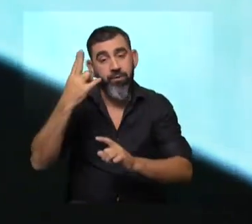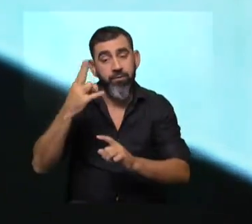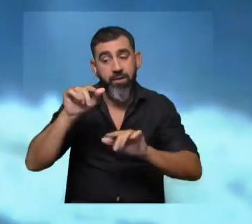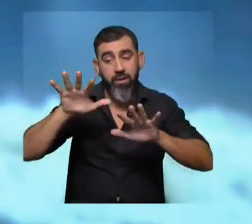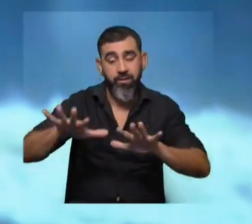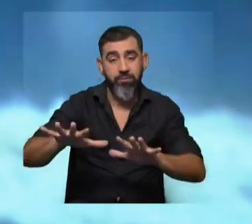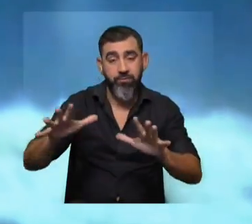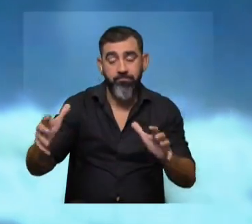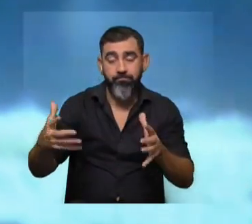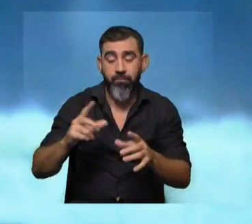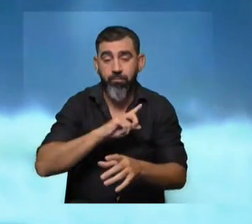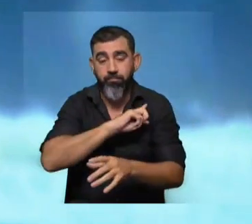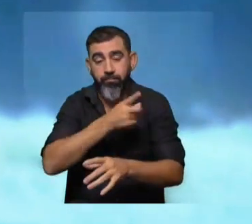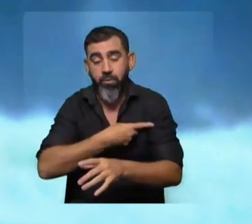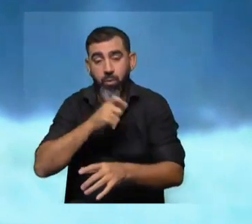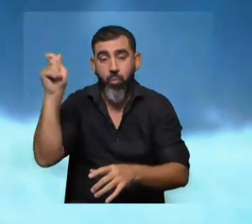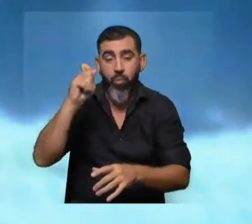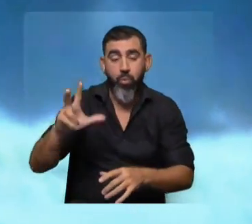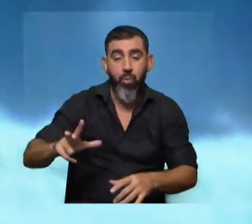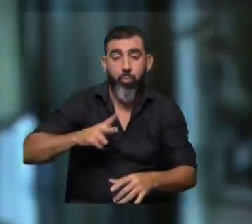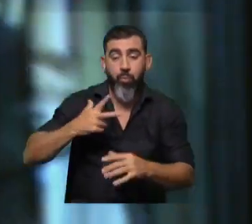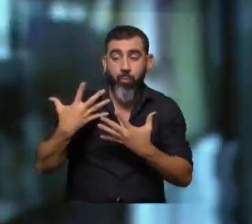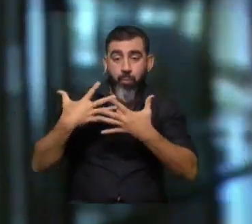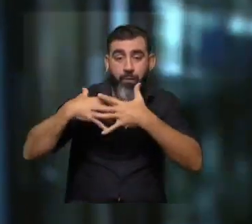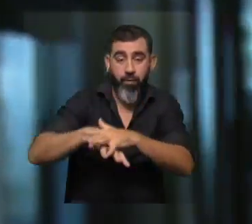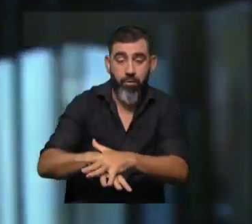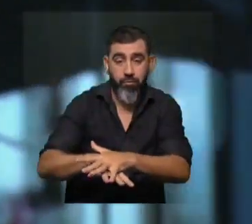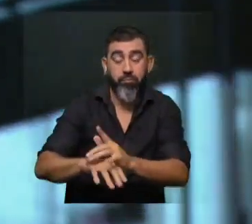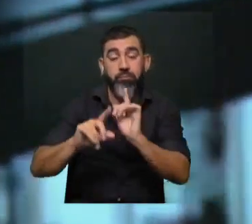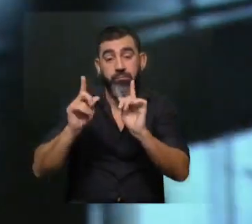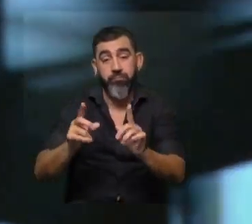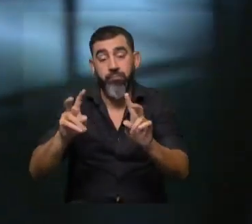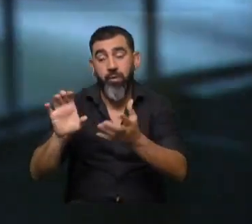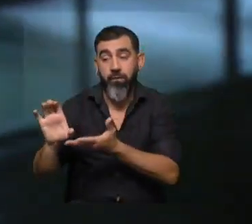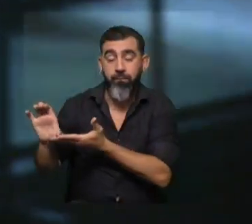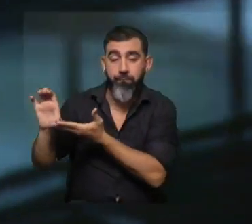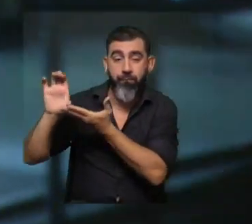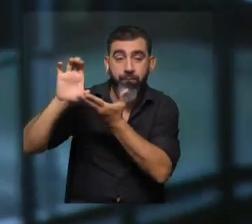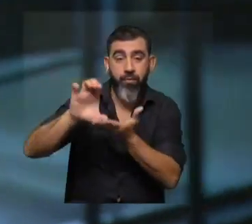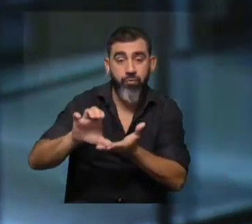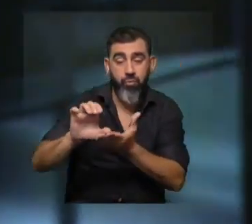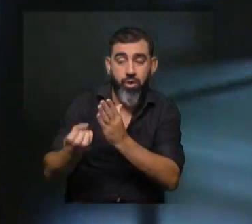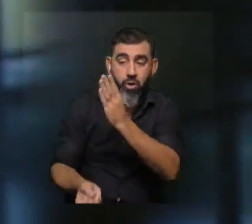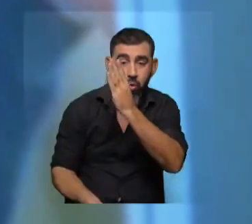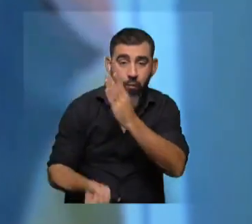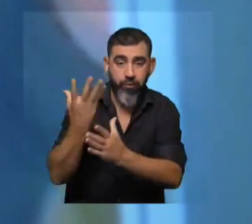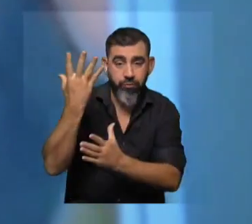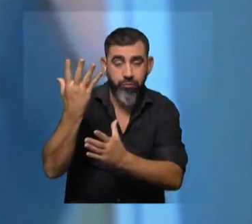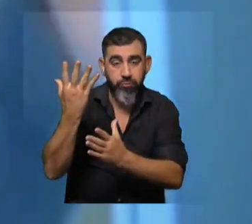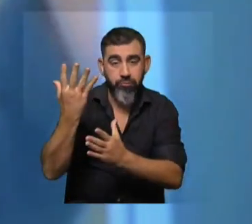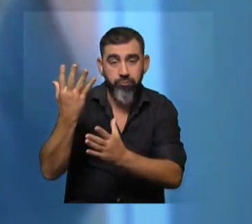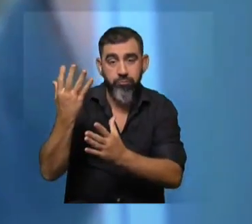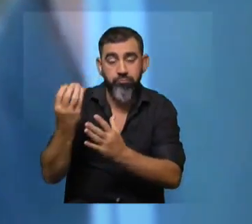este no juntar esfuerzos públicos y privados y ni hablemos en cuanto a lo que es inversión en innovación el